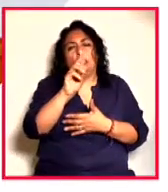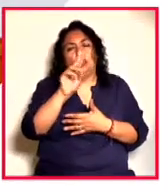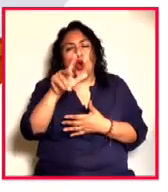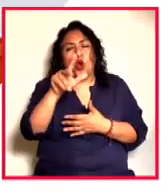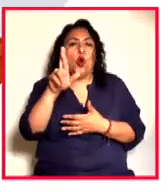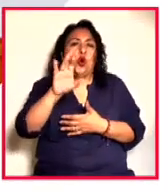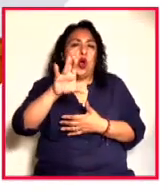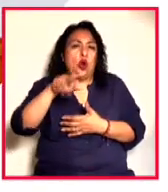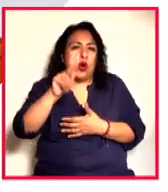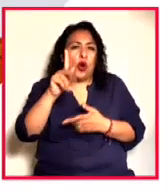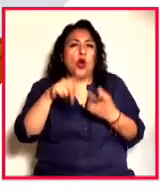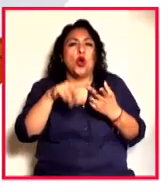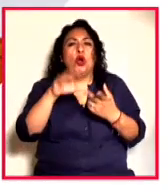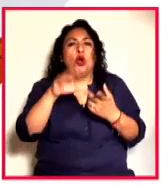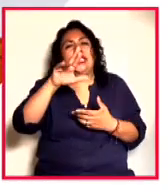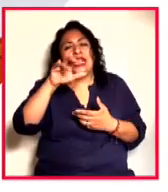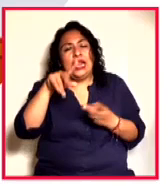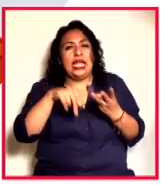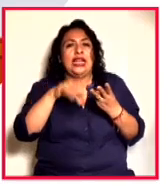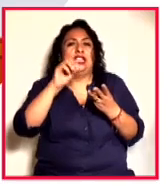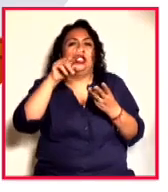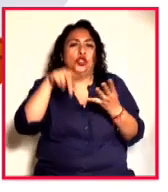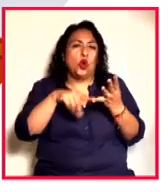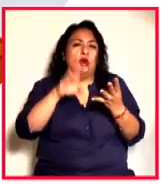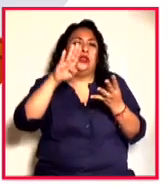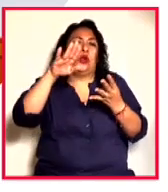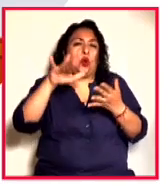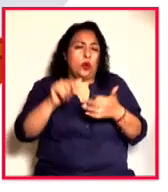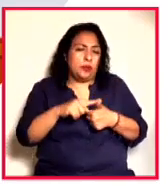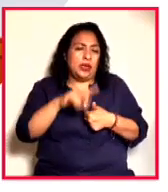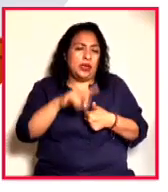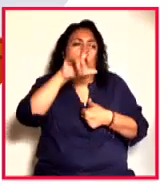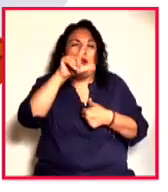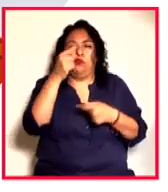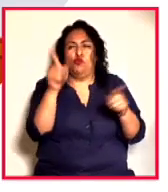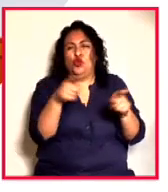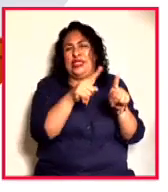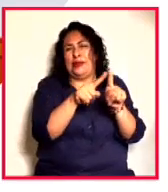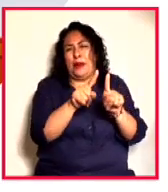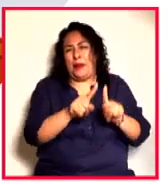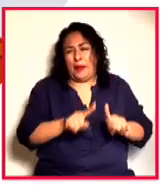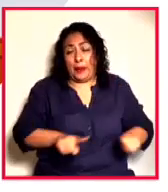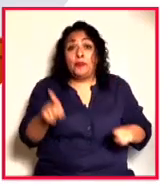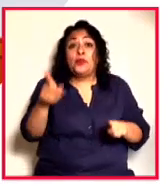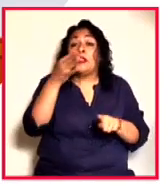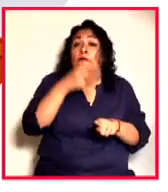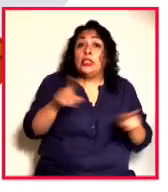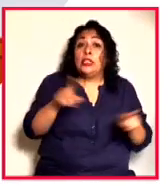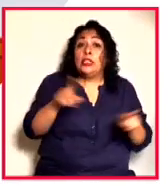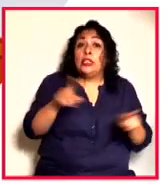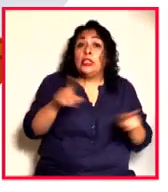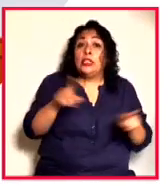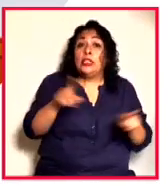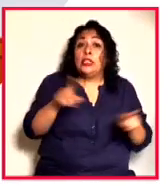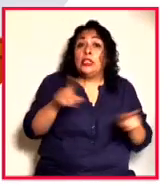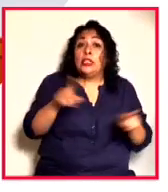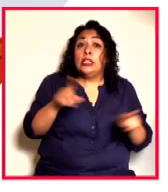así como con chilenas, zones, cumbias y boleros. La fiesta de la música de la Ciudad de México